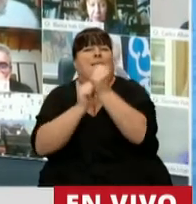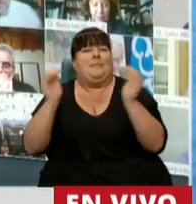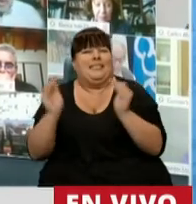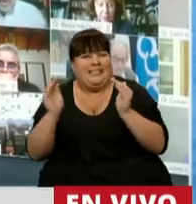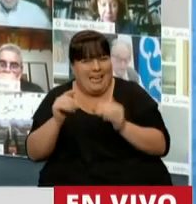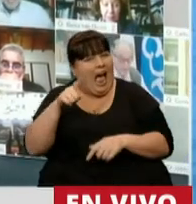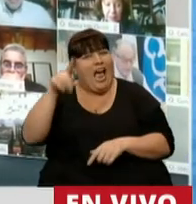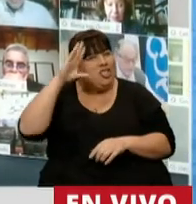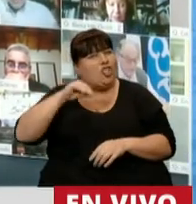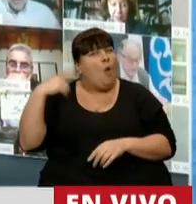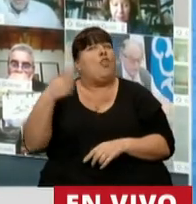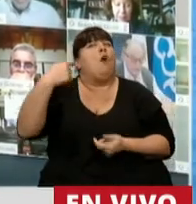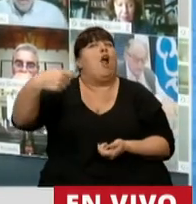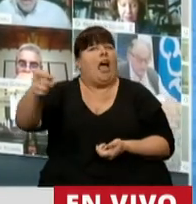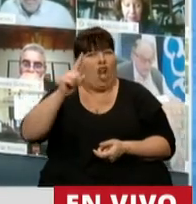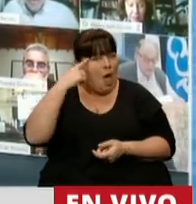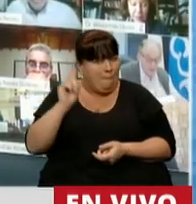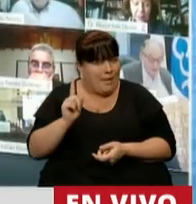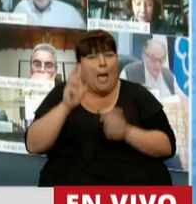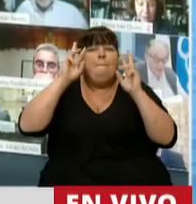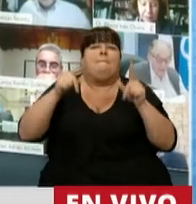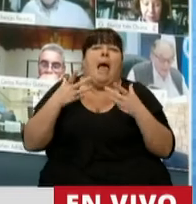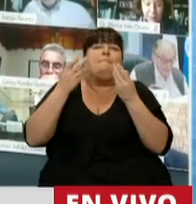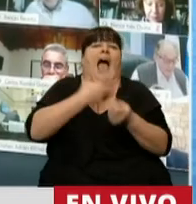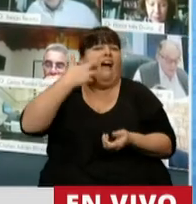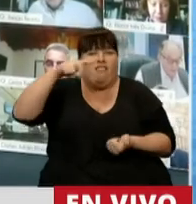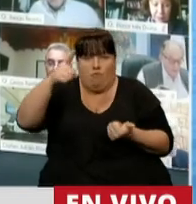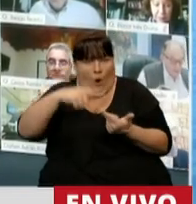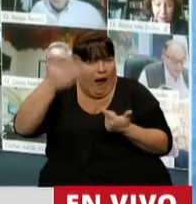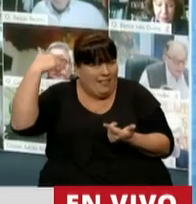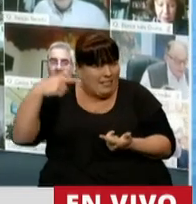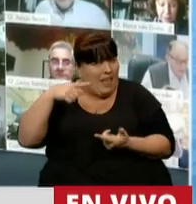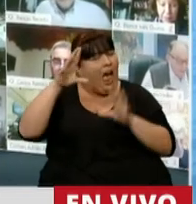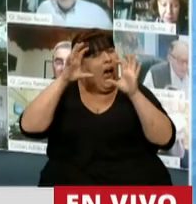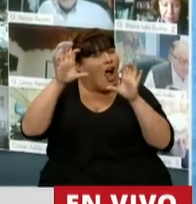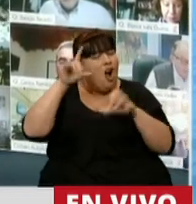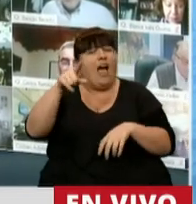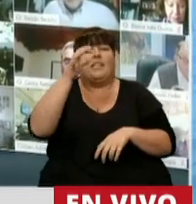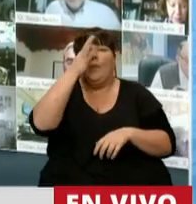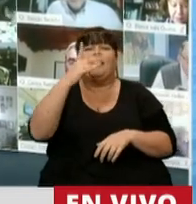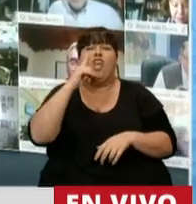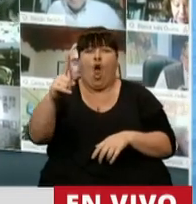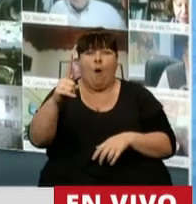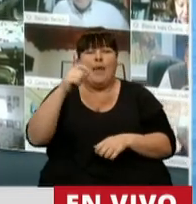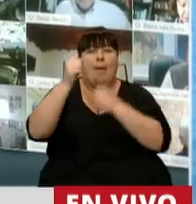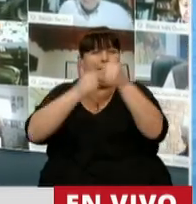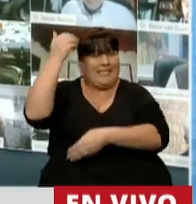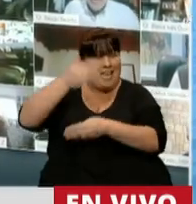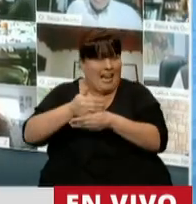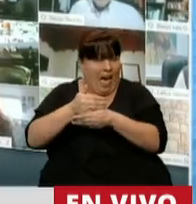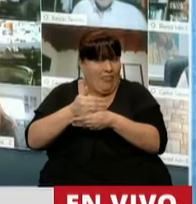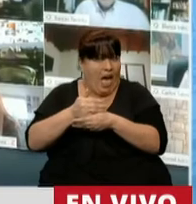Ahí no se acordaban de la moratoria. No había planes de AFIP. Recuerden que las 25.000 que cerraron,